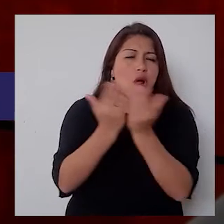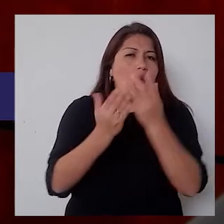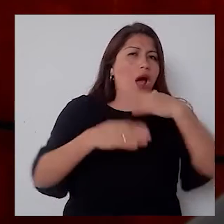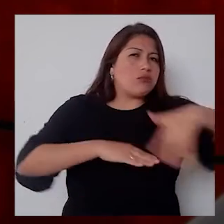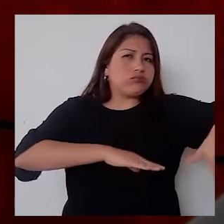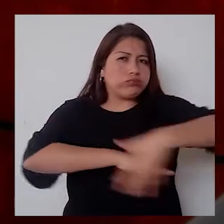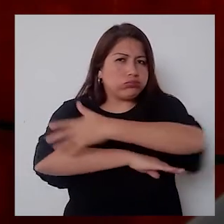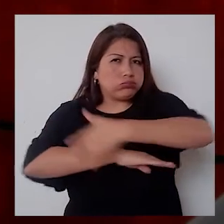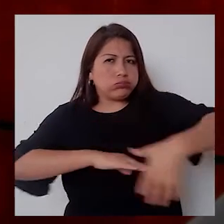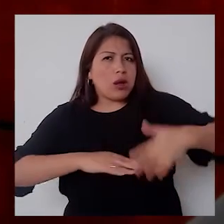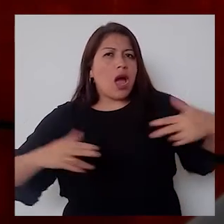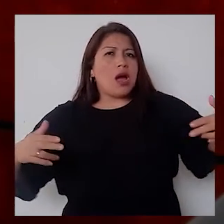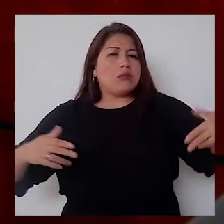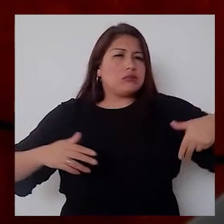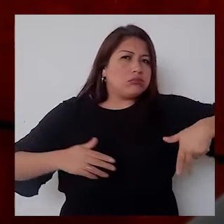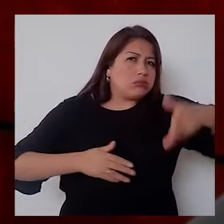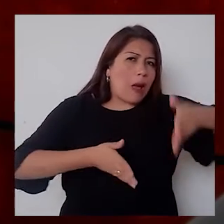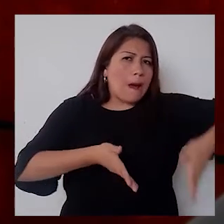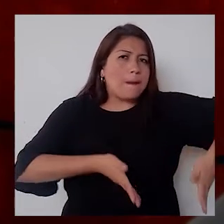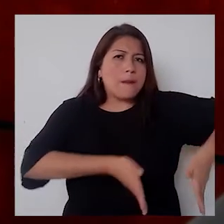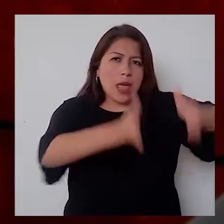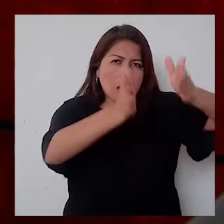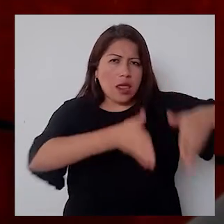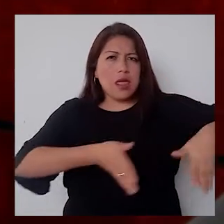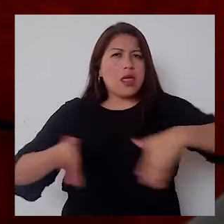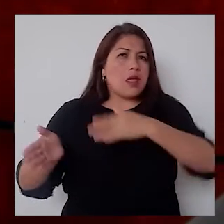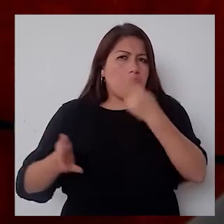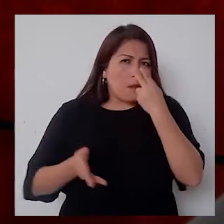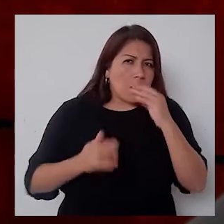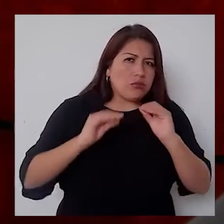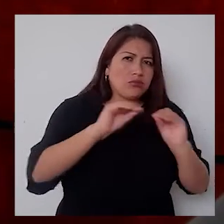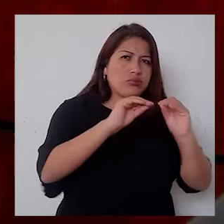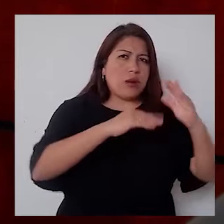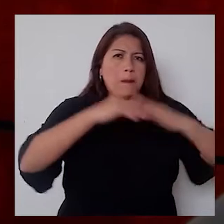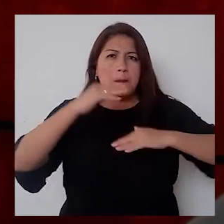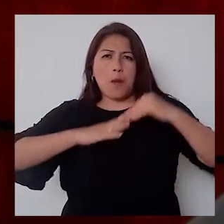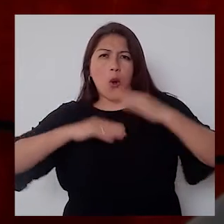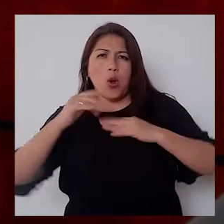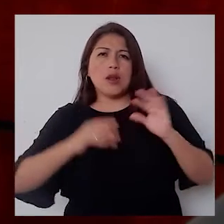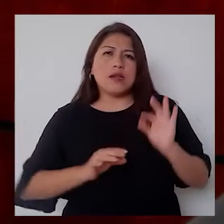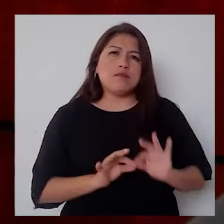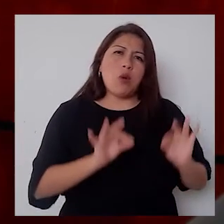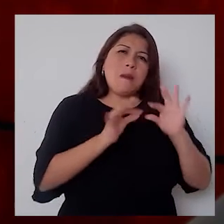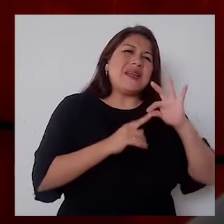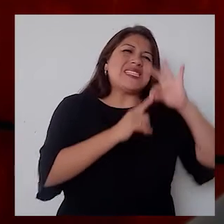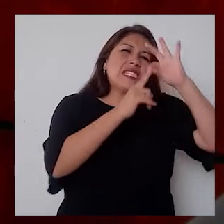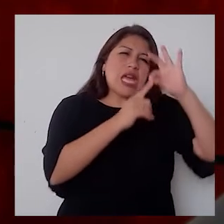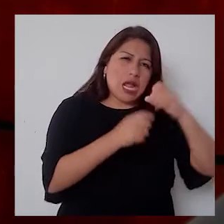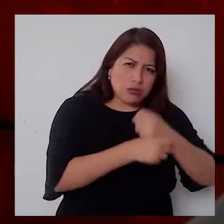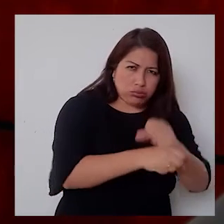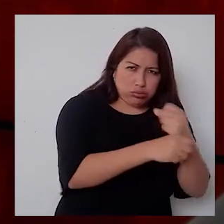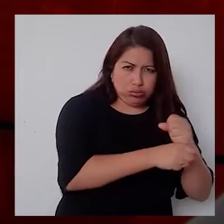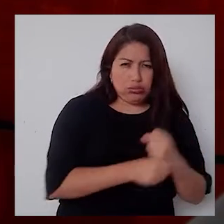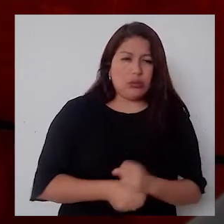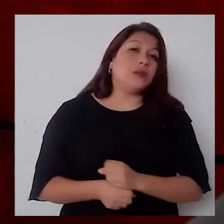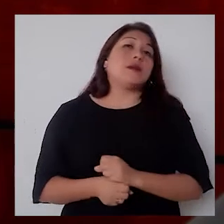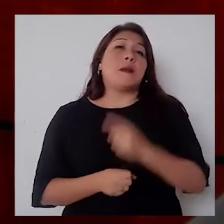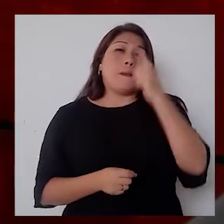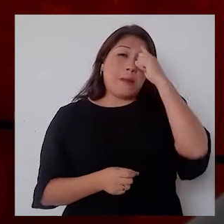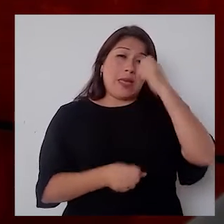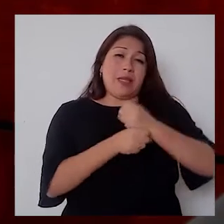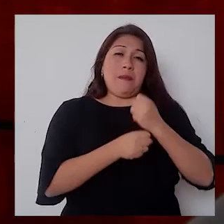rutas hacia los paraderos más importantes con pisos podotáctiles. Este trabajo no ha culminado, es